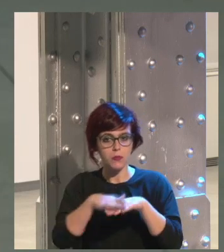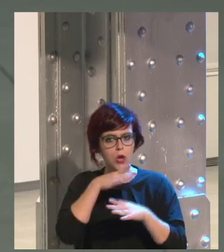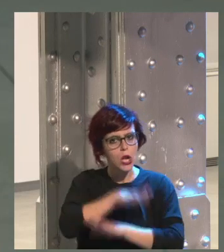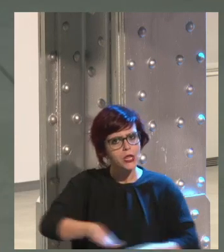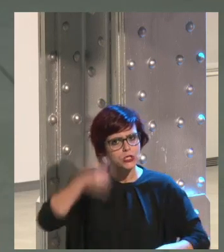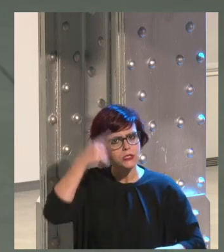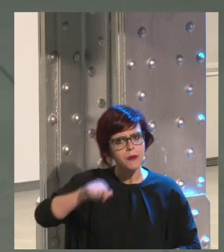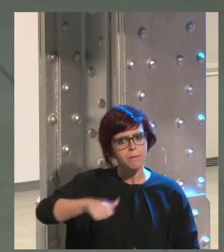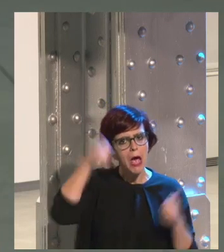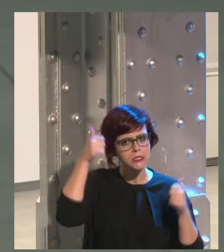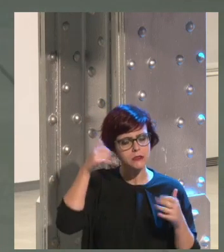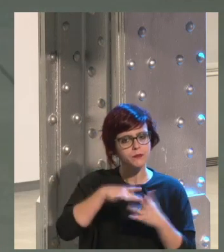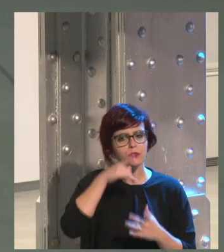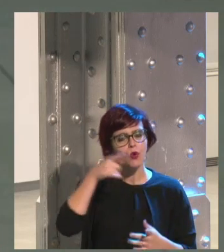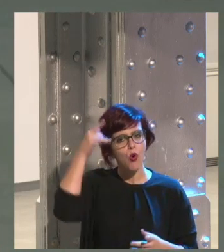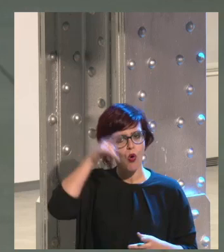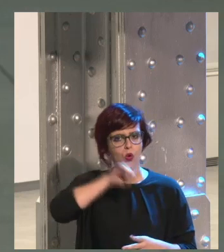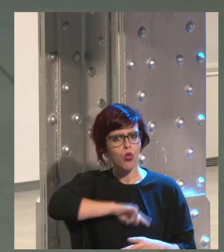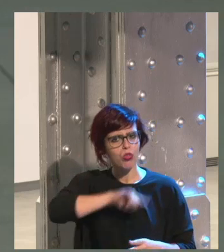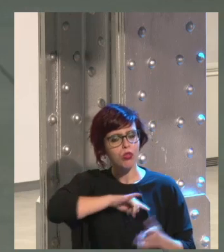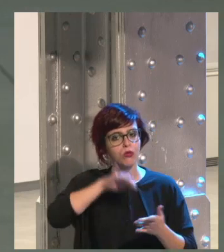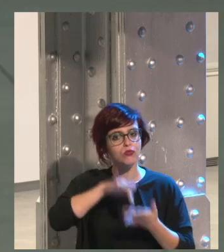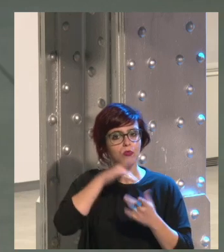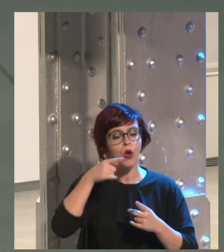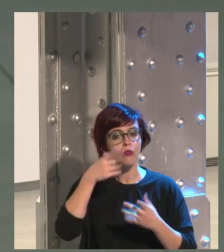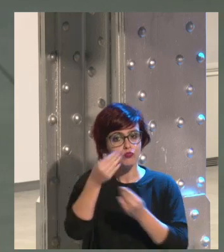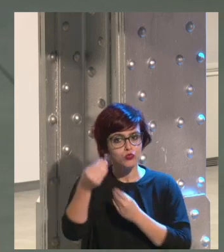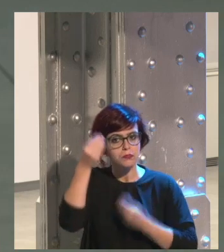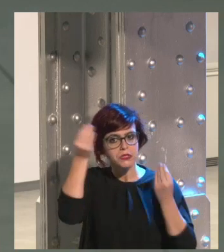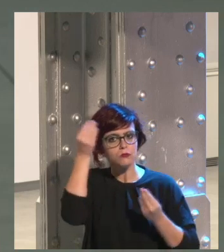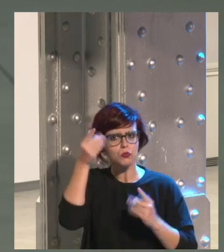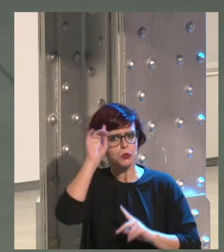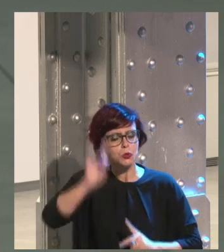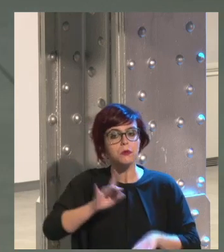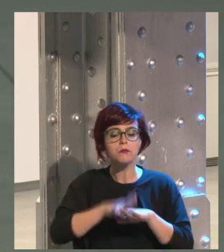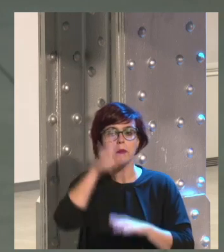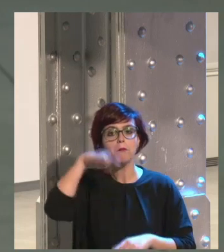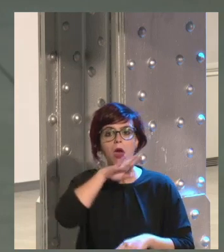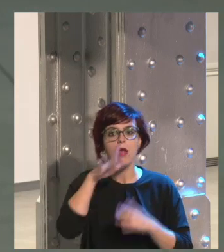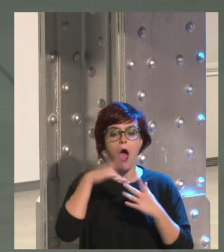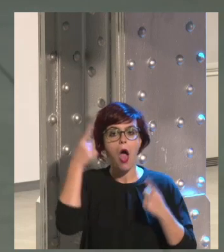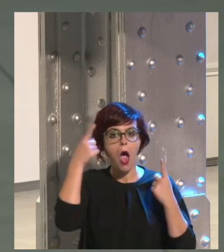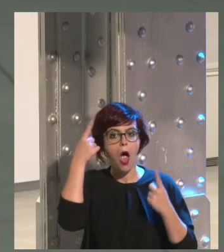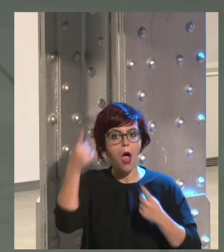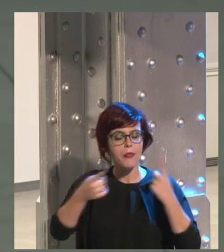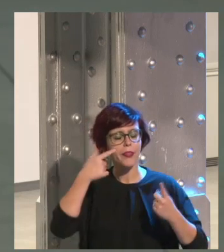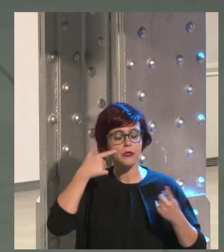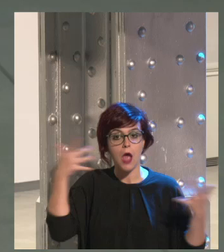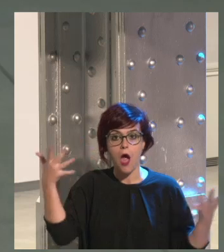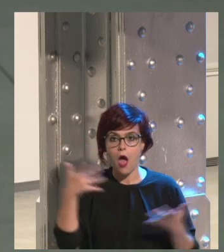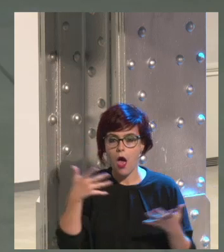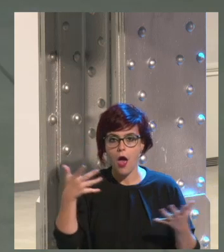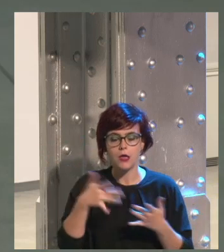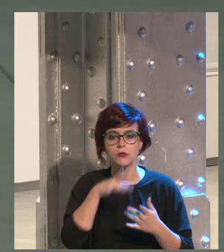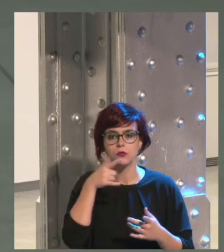pensamos y son conscientes de muchas cosas que pensamos que no y a veces los padres somos muy alarmistas y intentamos darle